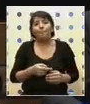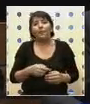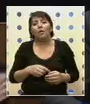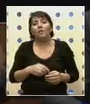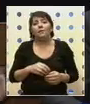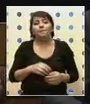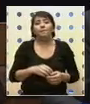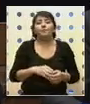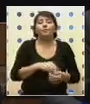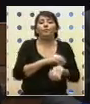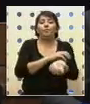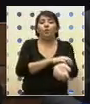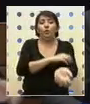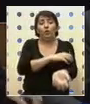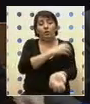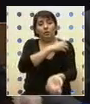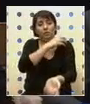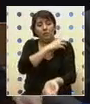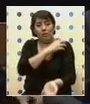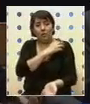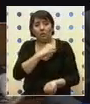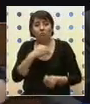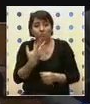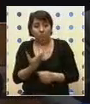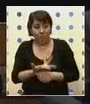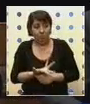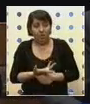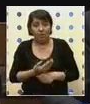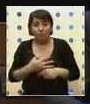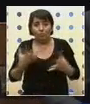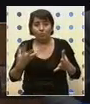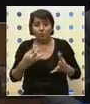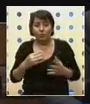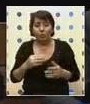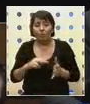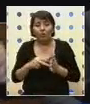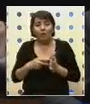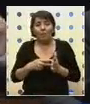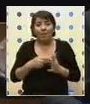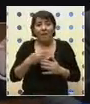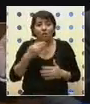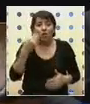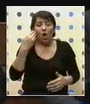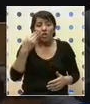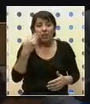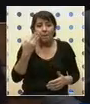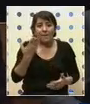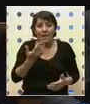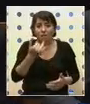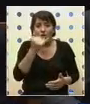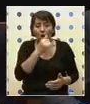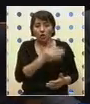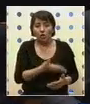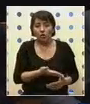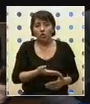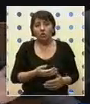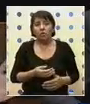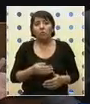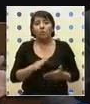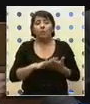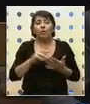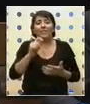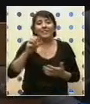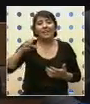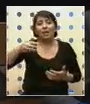Coyhaique enfrentan hoy día crecientes eventos de contaminación que llevaron a la situación de Temuco